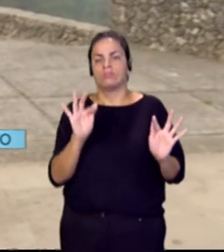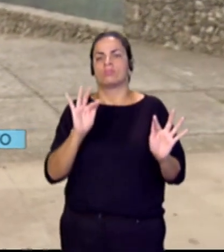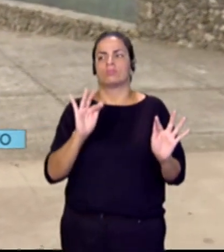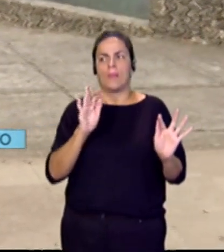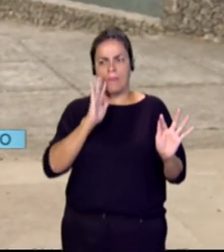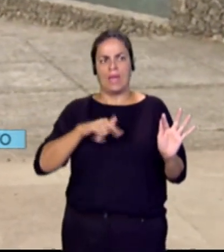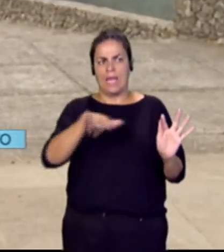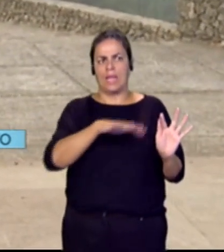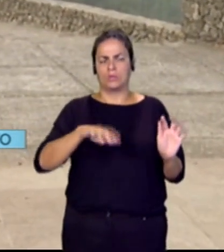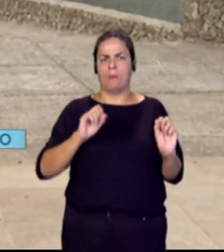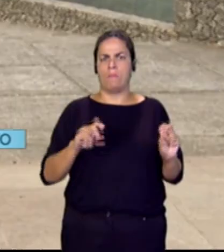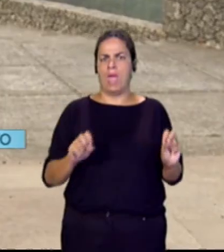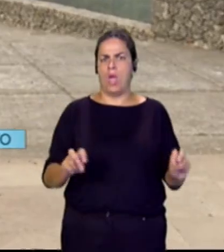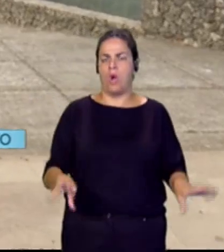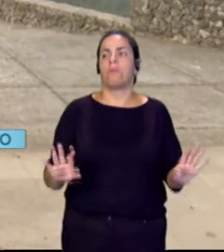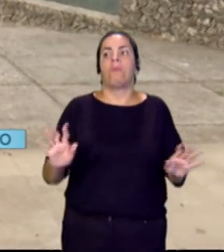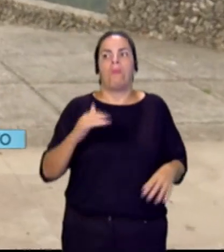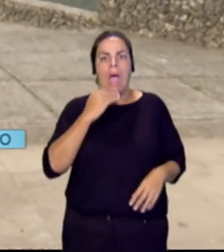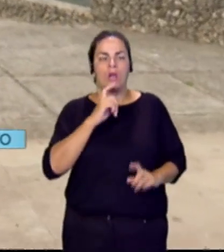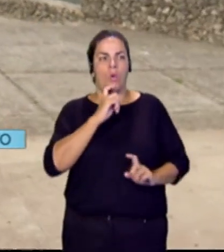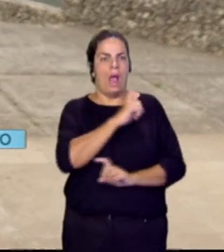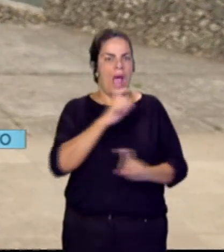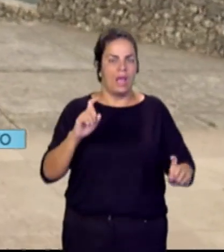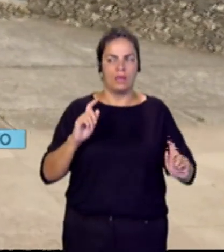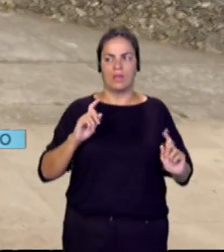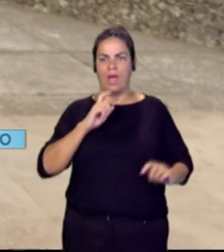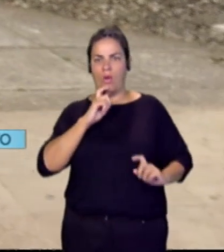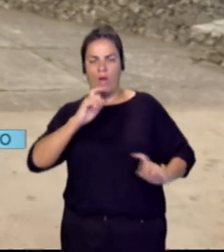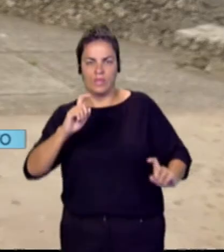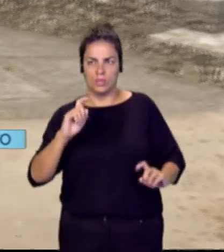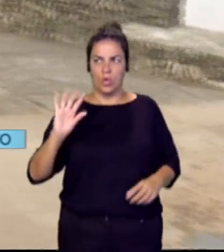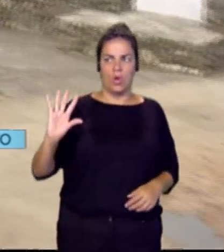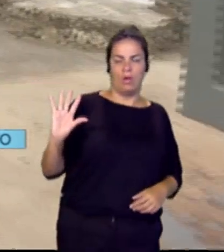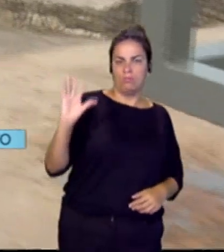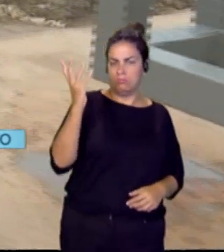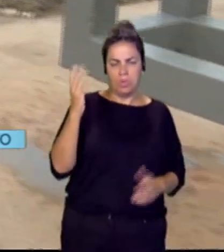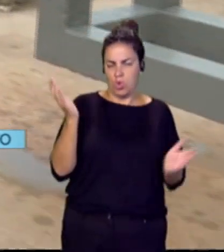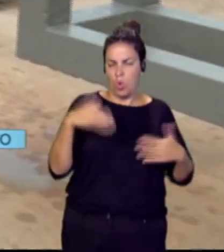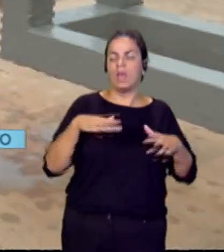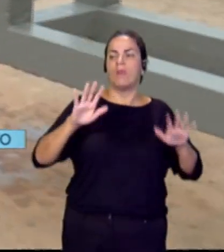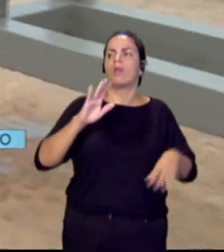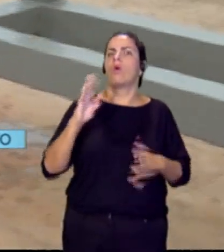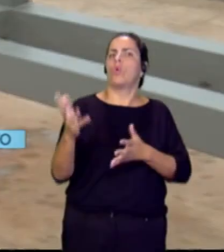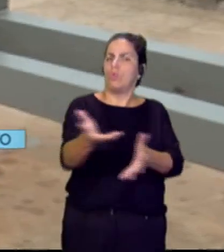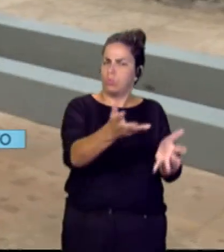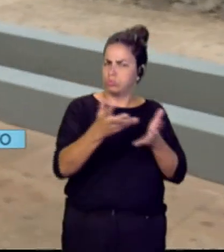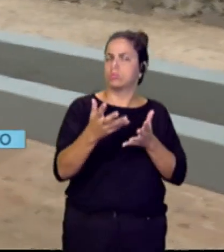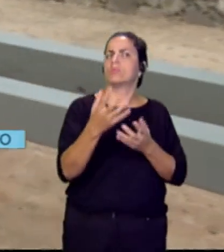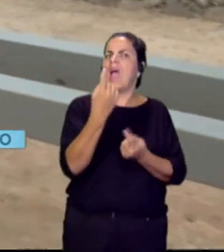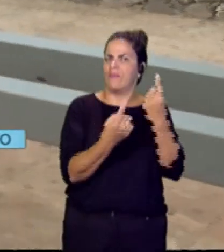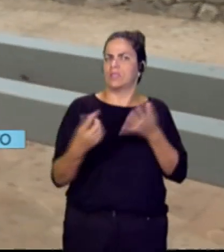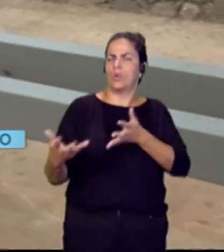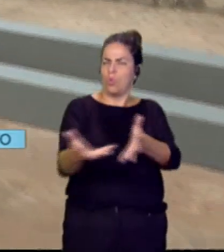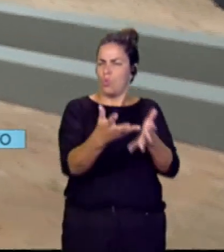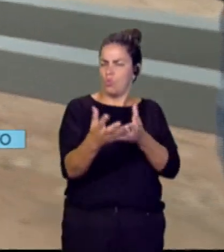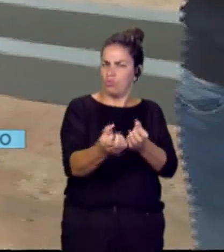está empeorando. Es verdad que no hay ningún tipo de alerta ni de aviso por parte de la Agencia Estatal de Meteorología, aunque el viento está soplando con algunas rachas muy fuertes